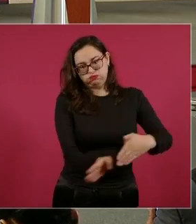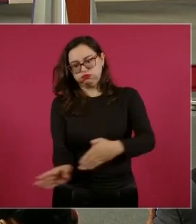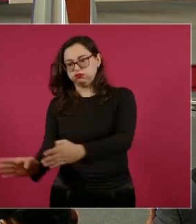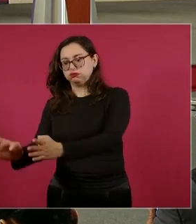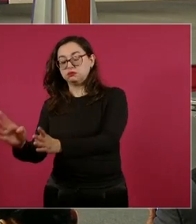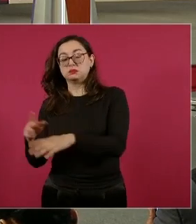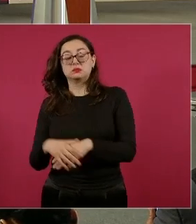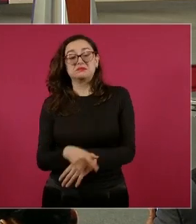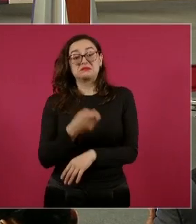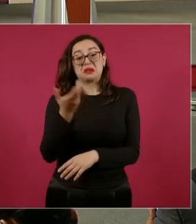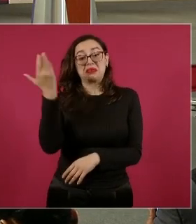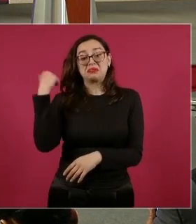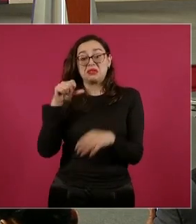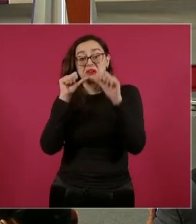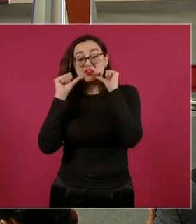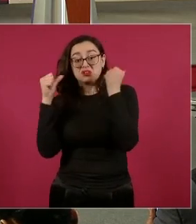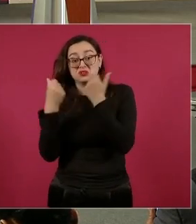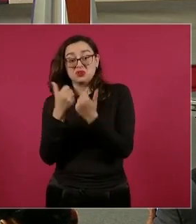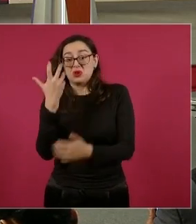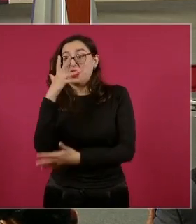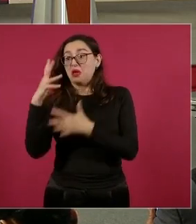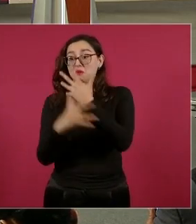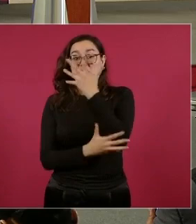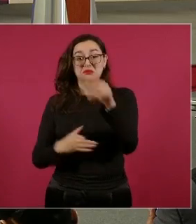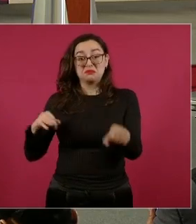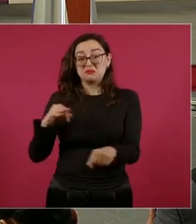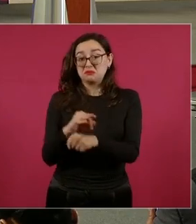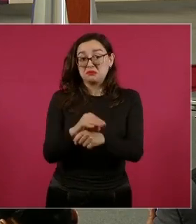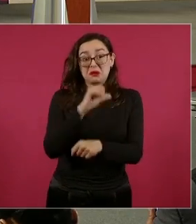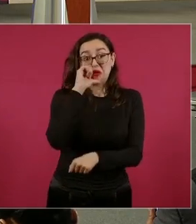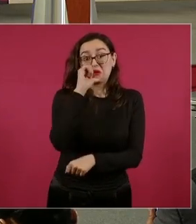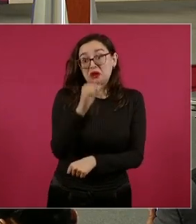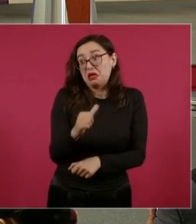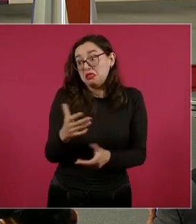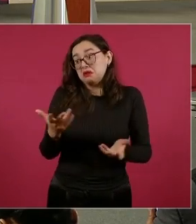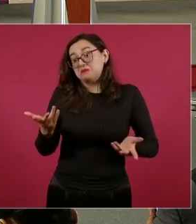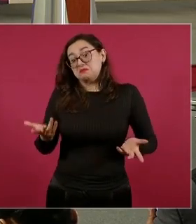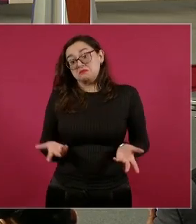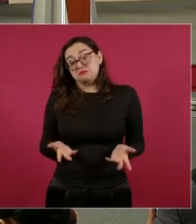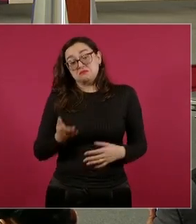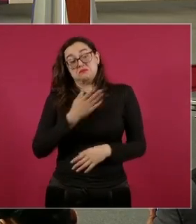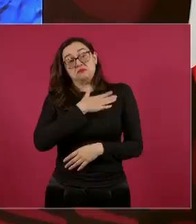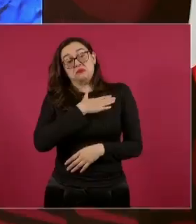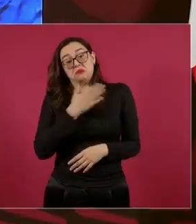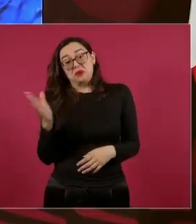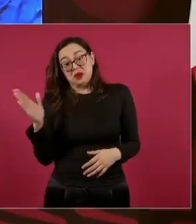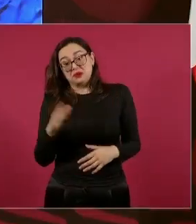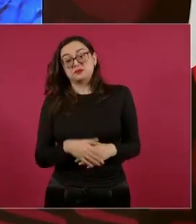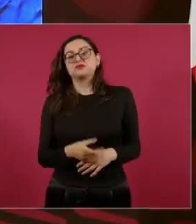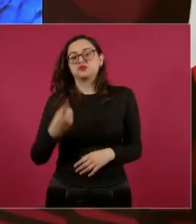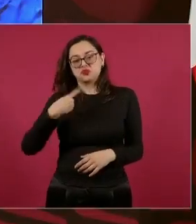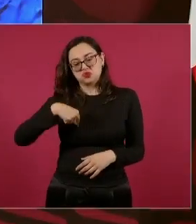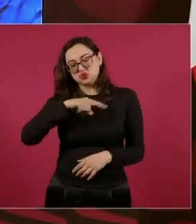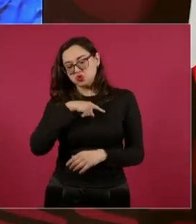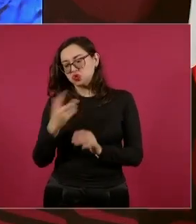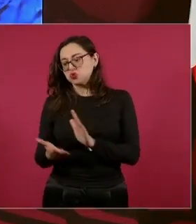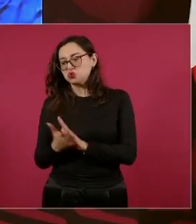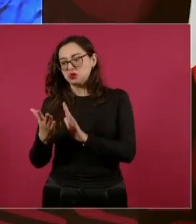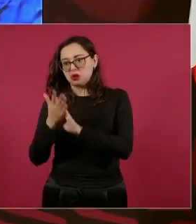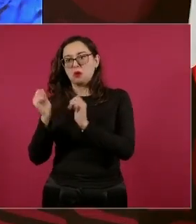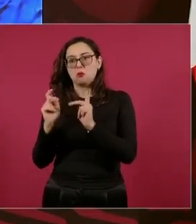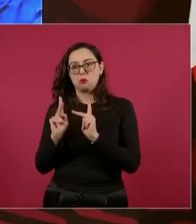ambientalistas. Pero bueno, ya vamos avanzando y